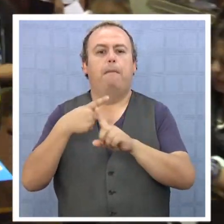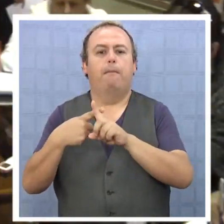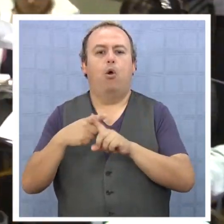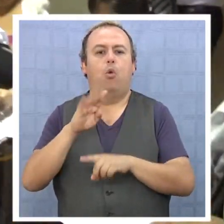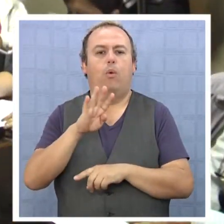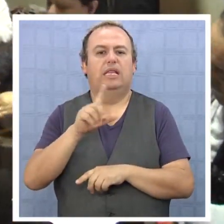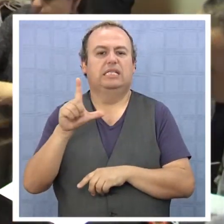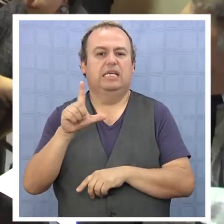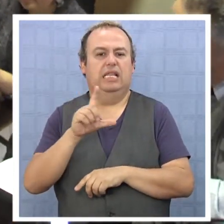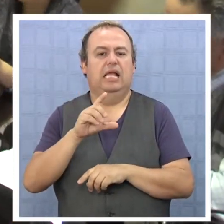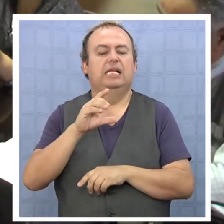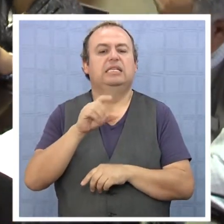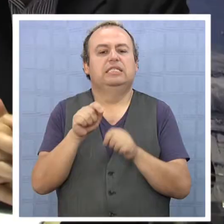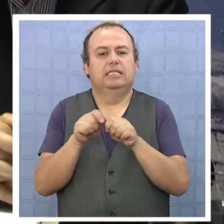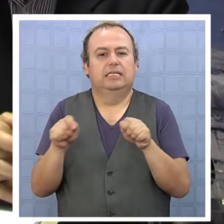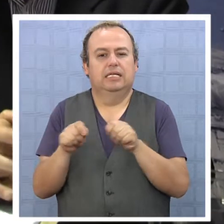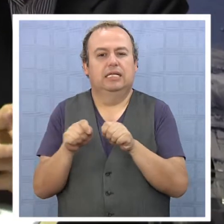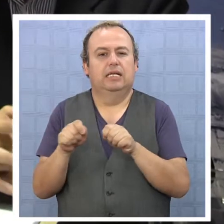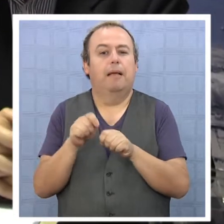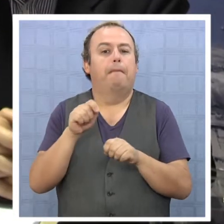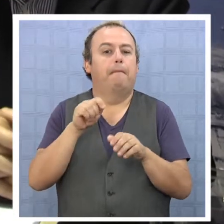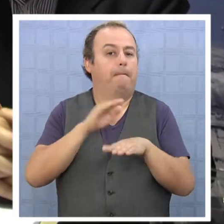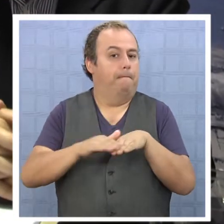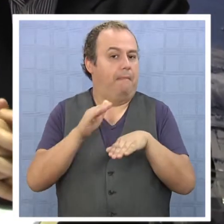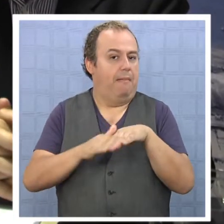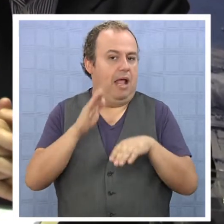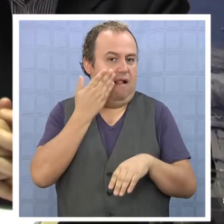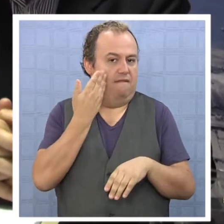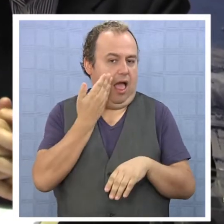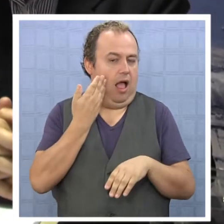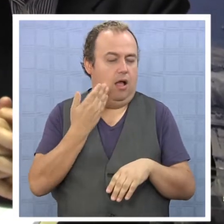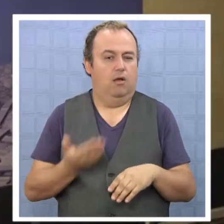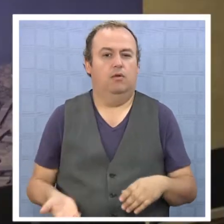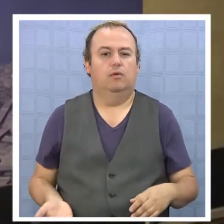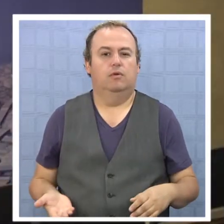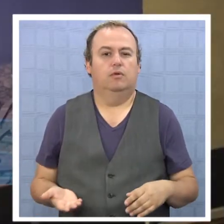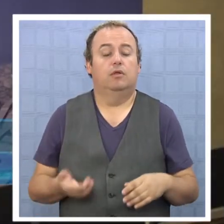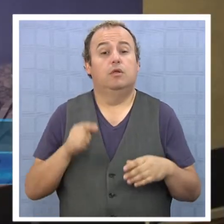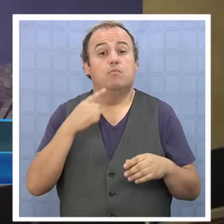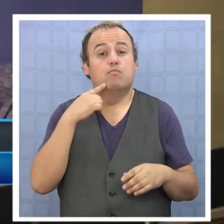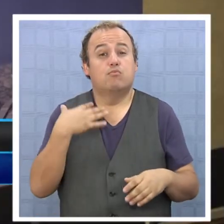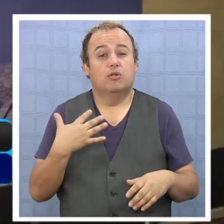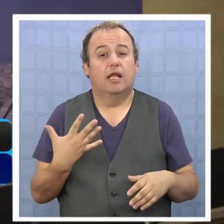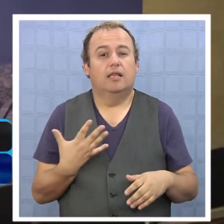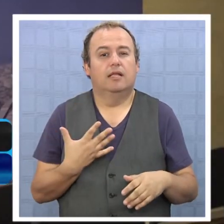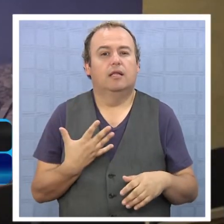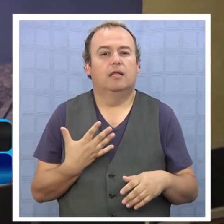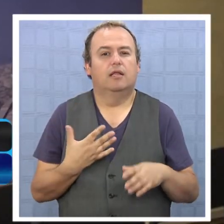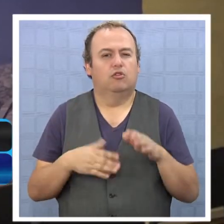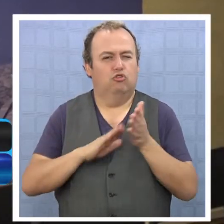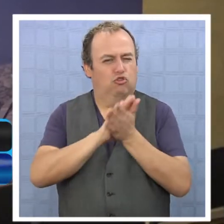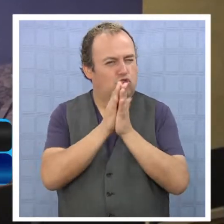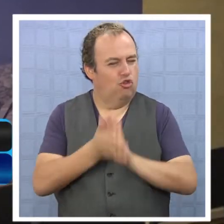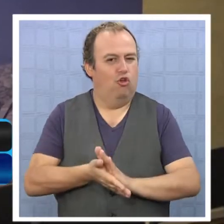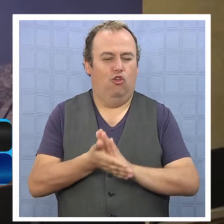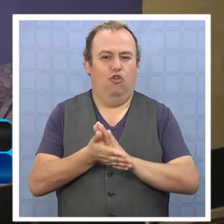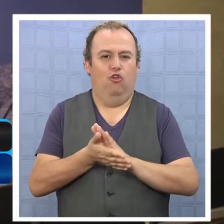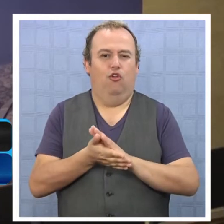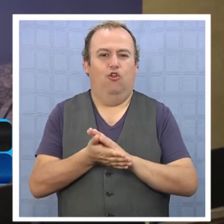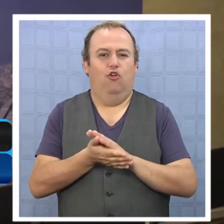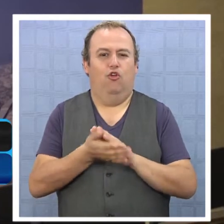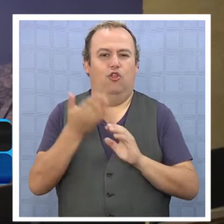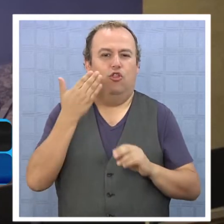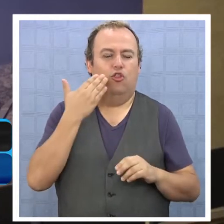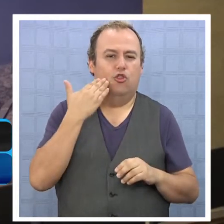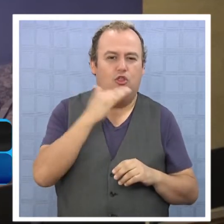43 centímetros en papel blanco. Lo que importa es que la mayor, todos, quien